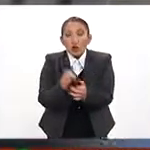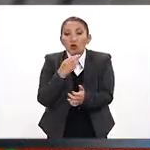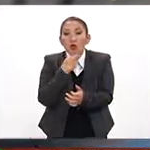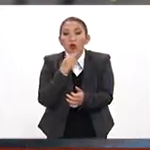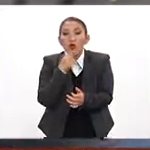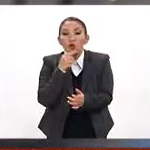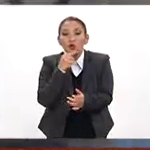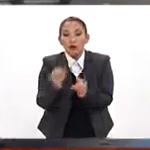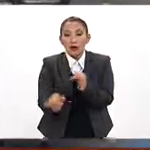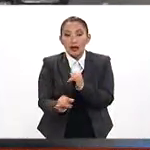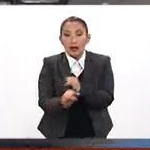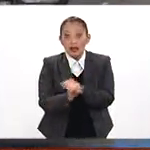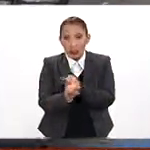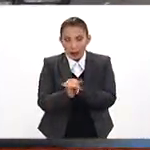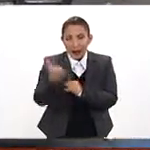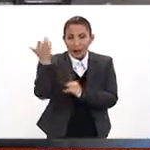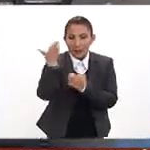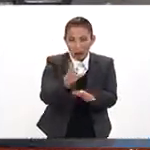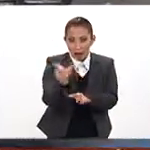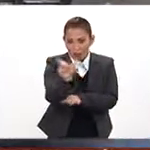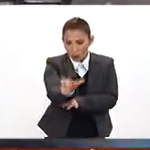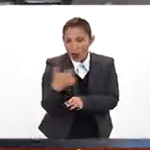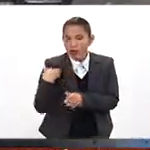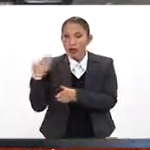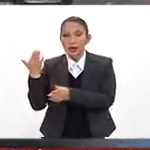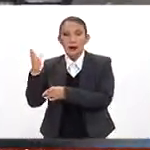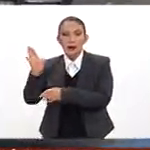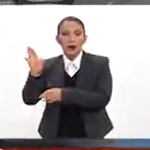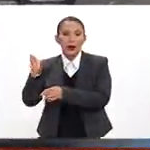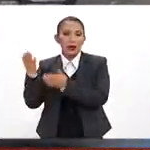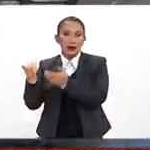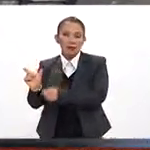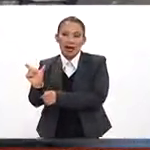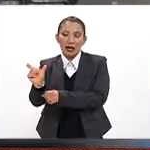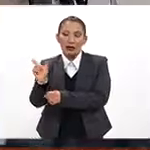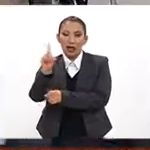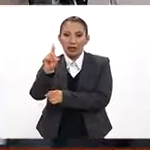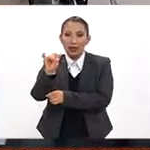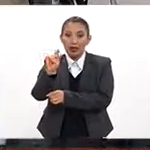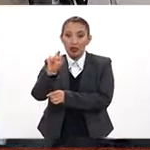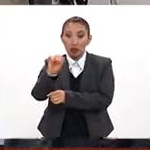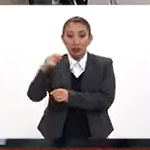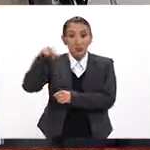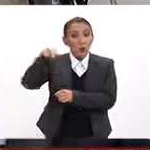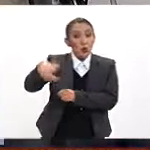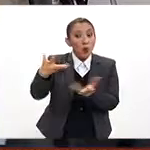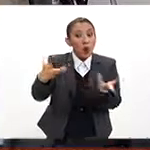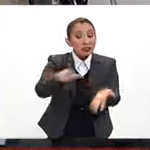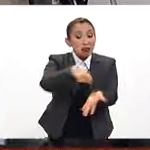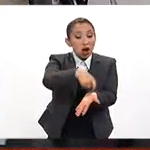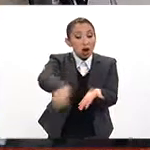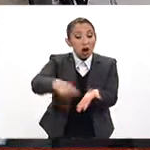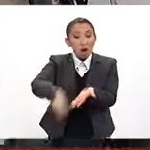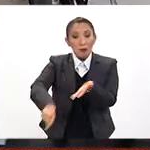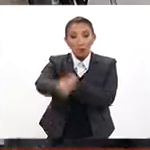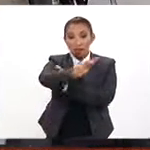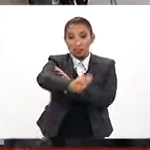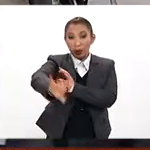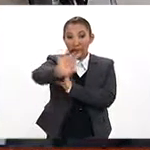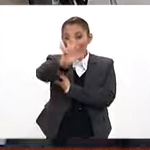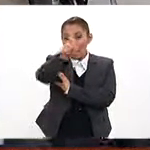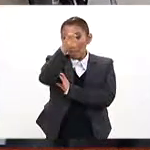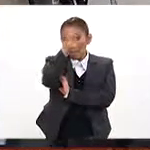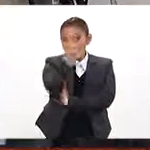del medio electrónico de pago, tarjetas de crédito y tarjetas de débito. Por el simple hecho de que tú hagas consumos arriba de 250